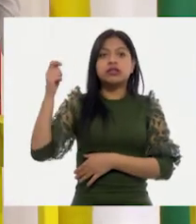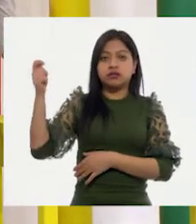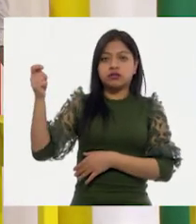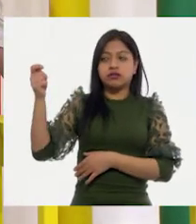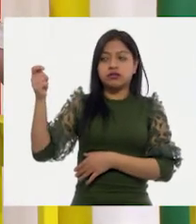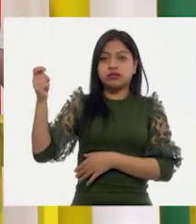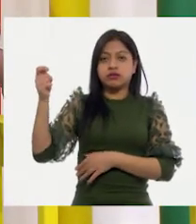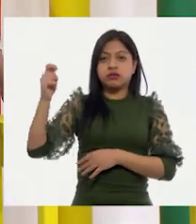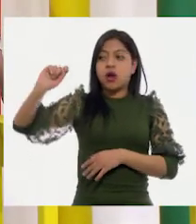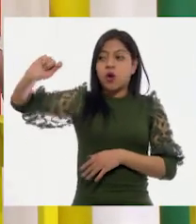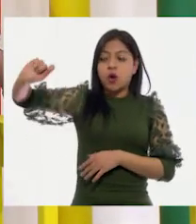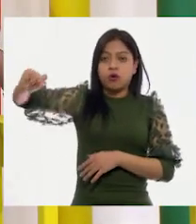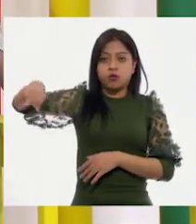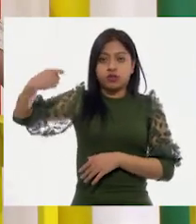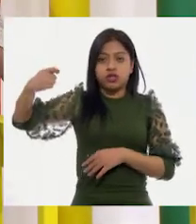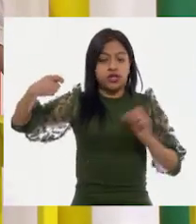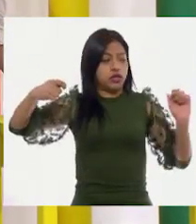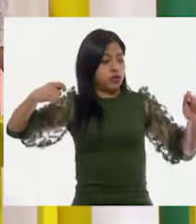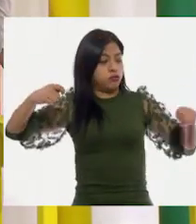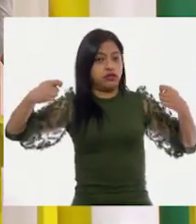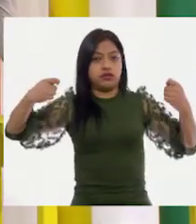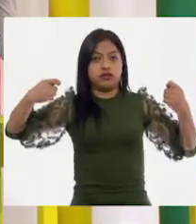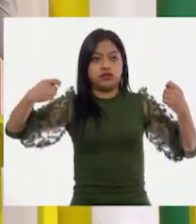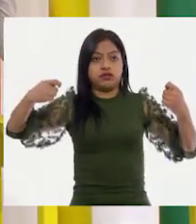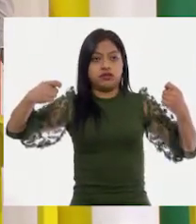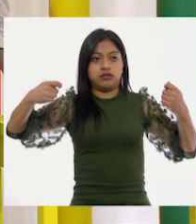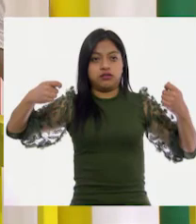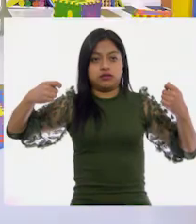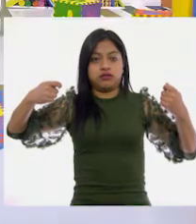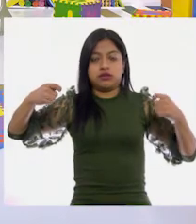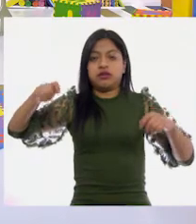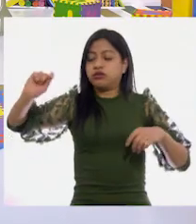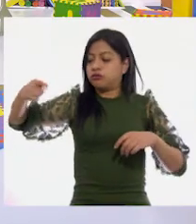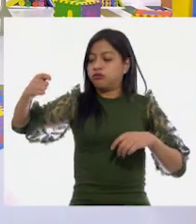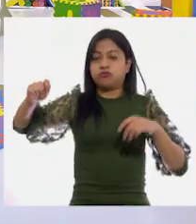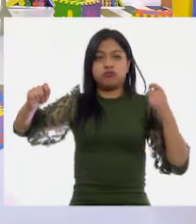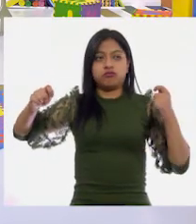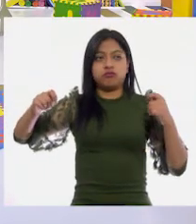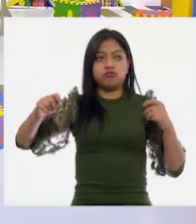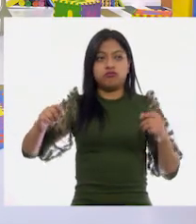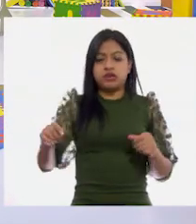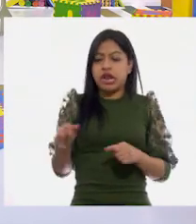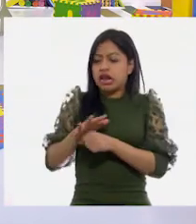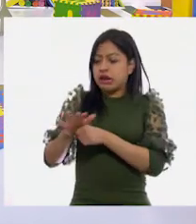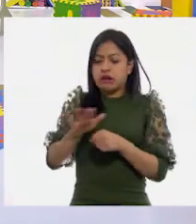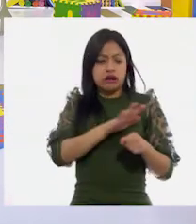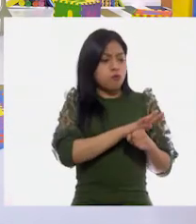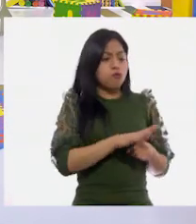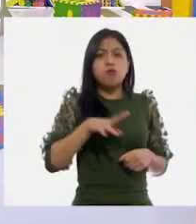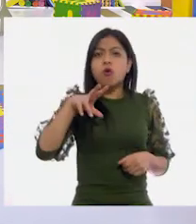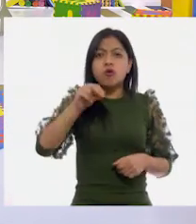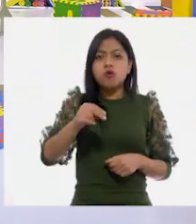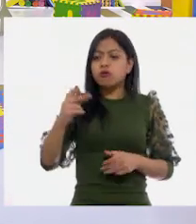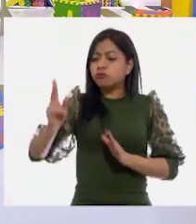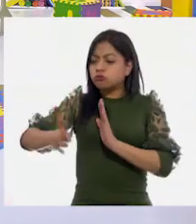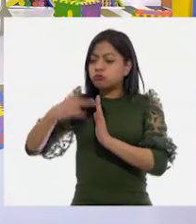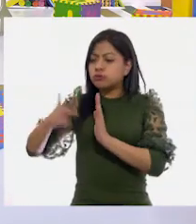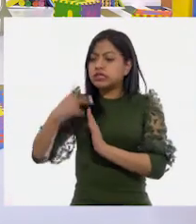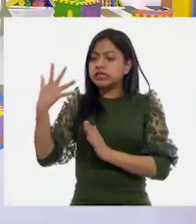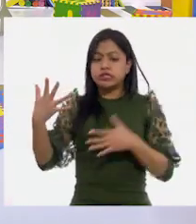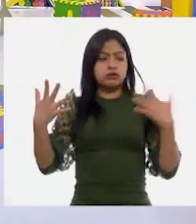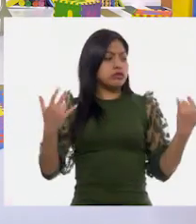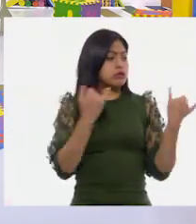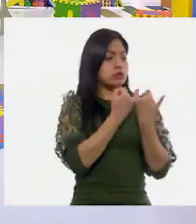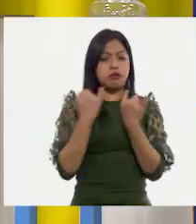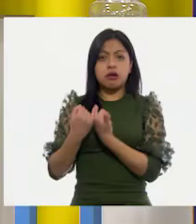cuchara y también agarré esta. Ah. ¿Y por qué no quedaron nuestros vasos y a todos les pusimos cinco cucharas?